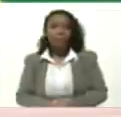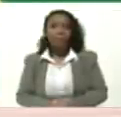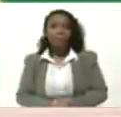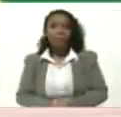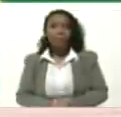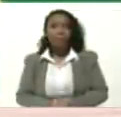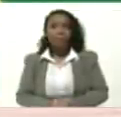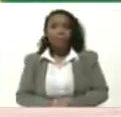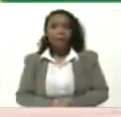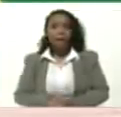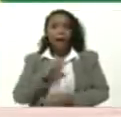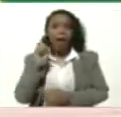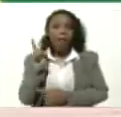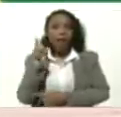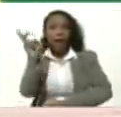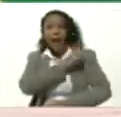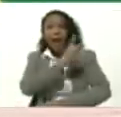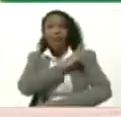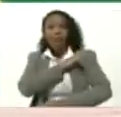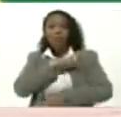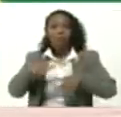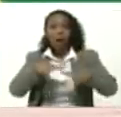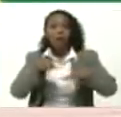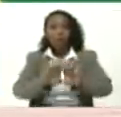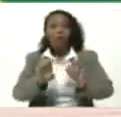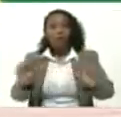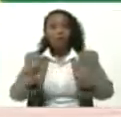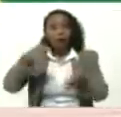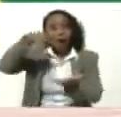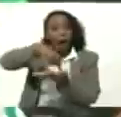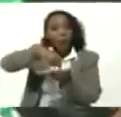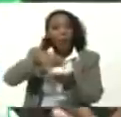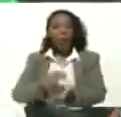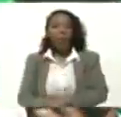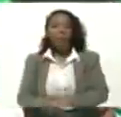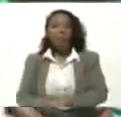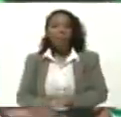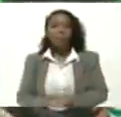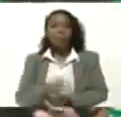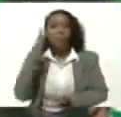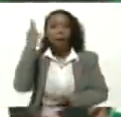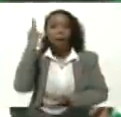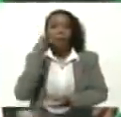Aymara Aguiar Jefa de la zona Educativa De Carabobo Aymara